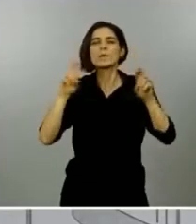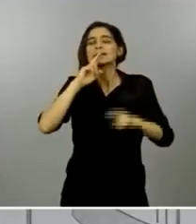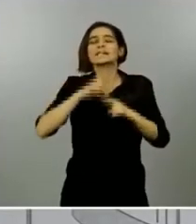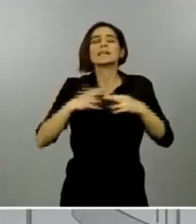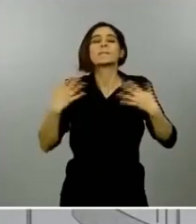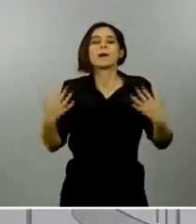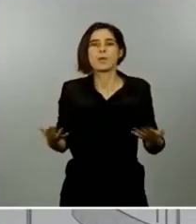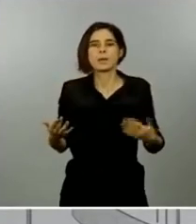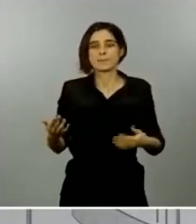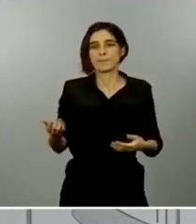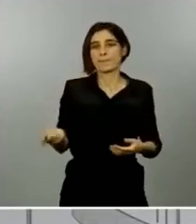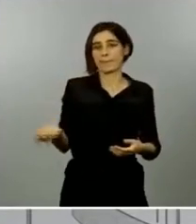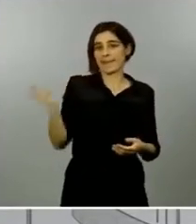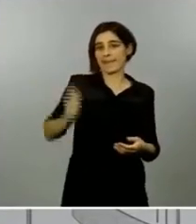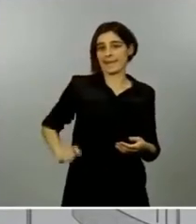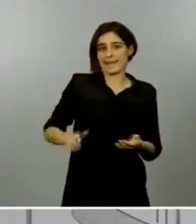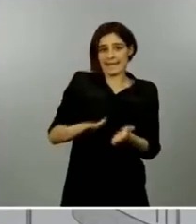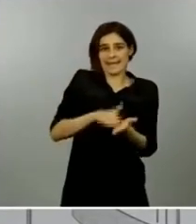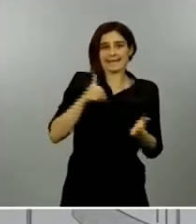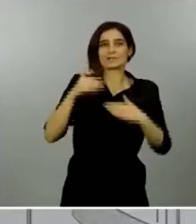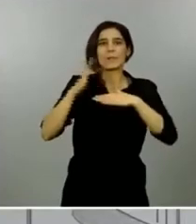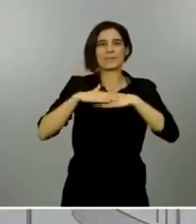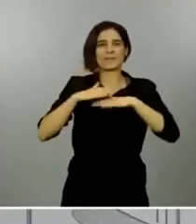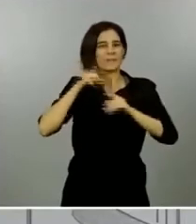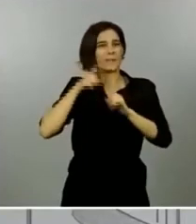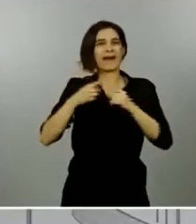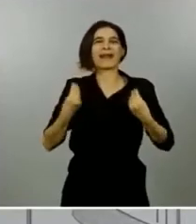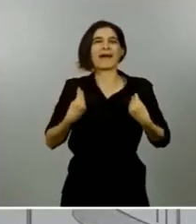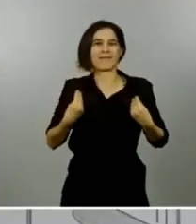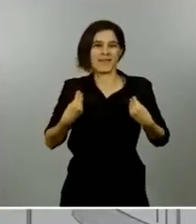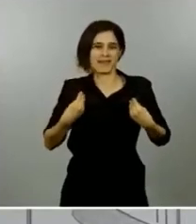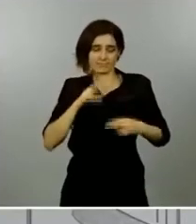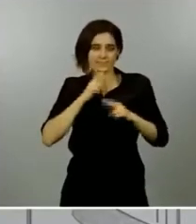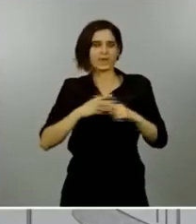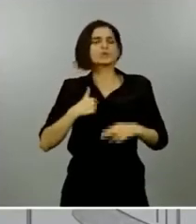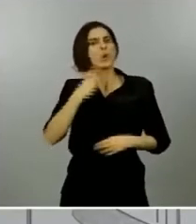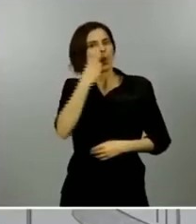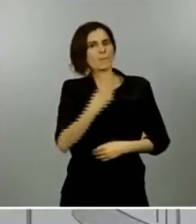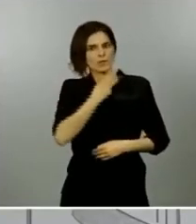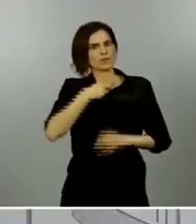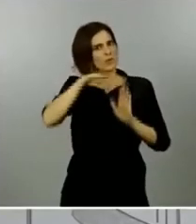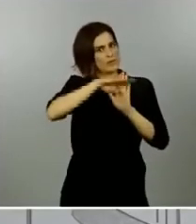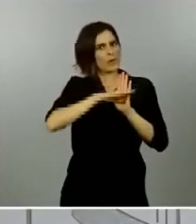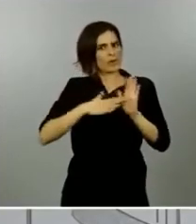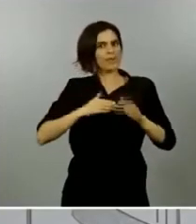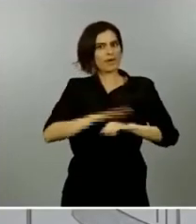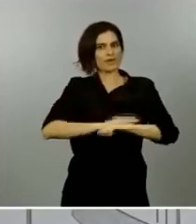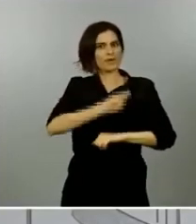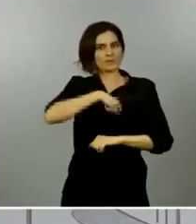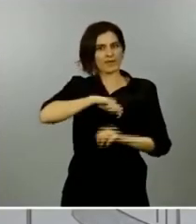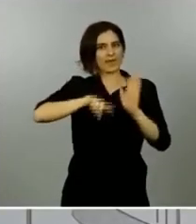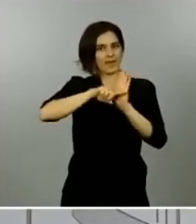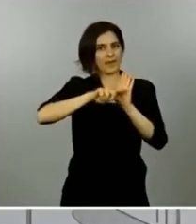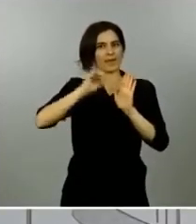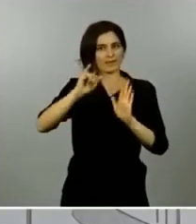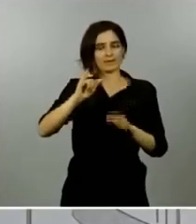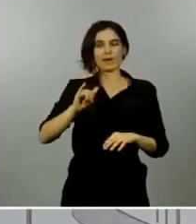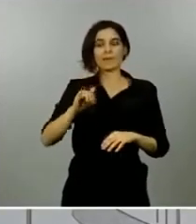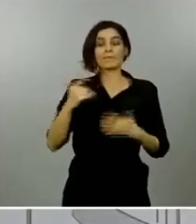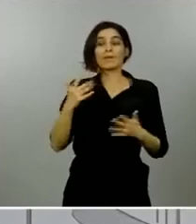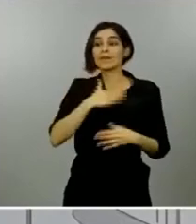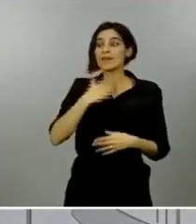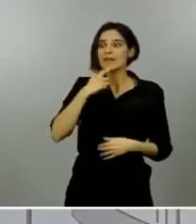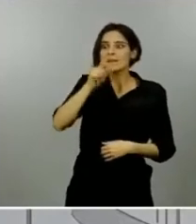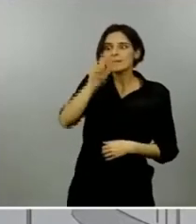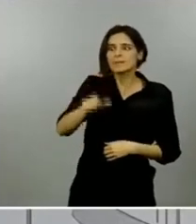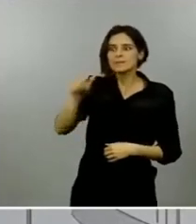como saben ustedes de los principales compromisos del gobierno de España pero además de asistir a quien lo precisa tenemos que ayudar a